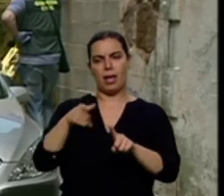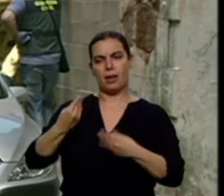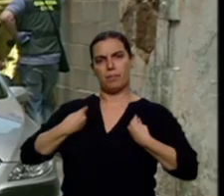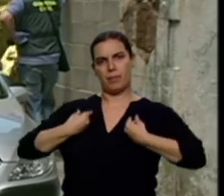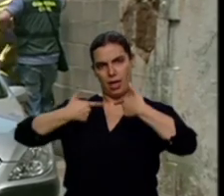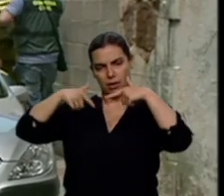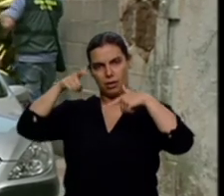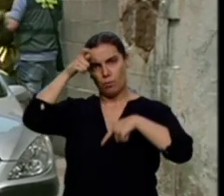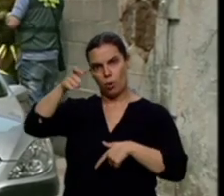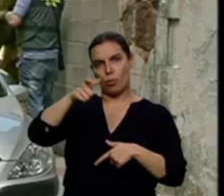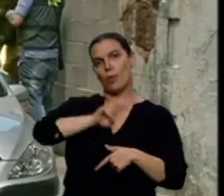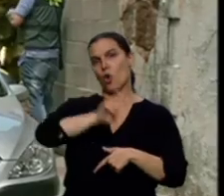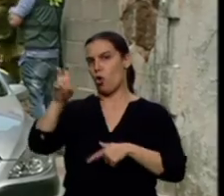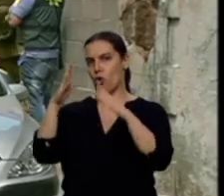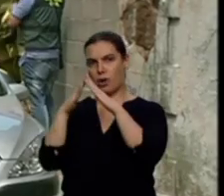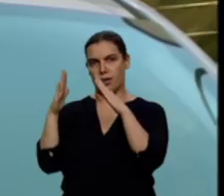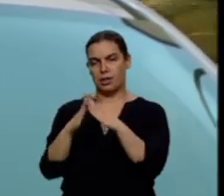vivienda distinta a la de la pareja.